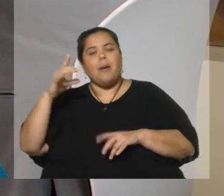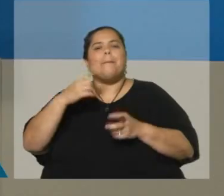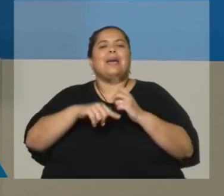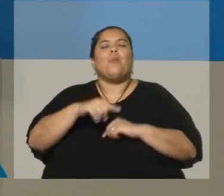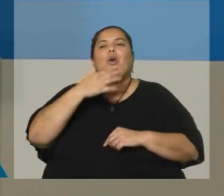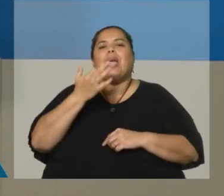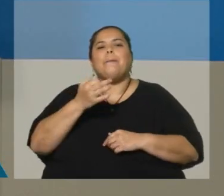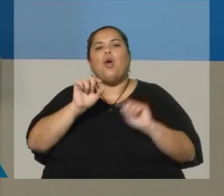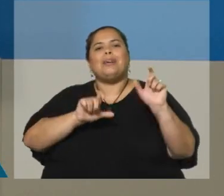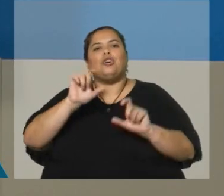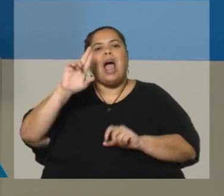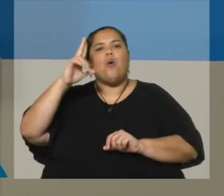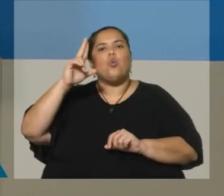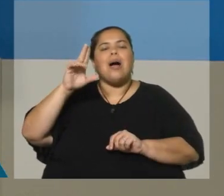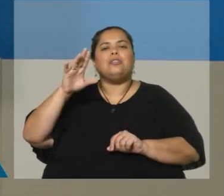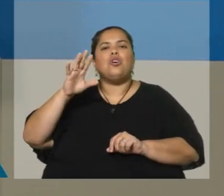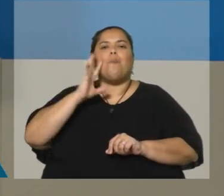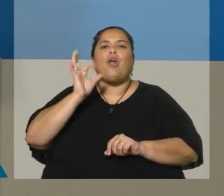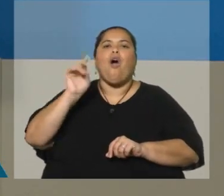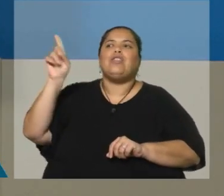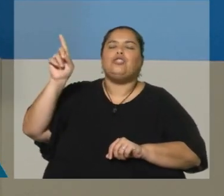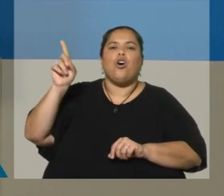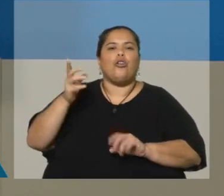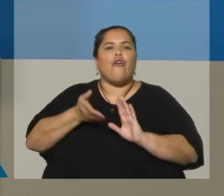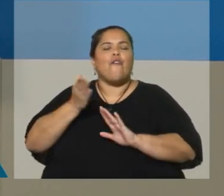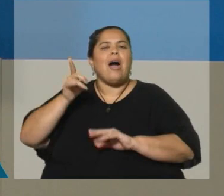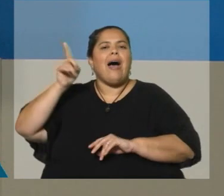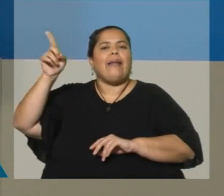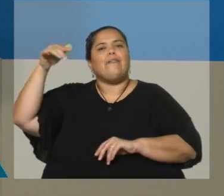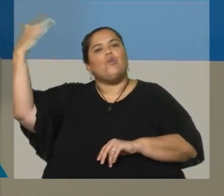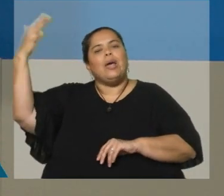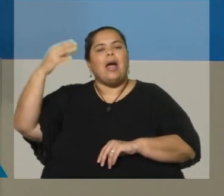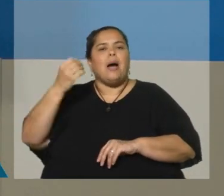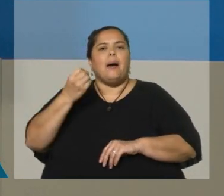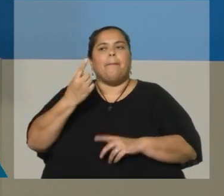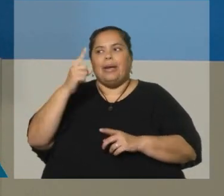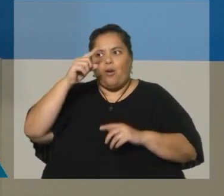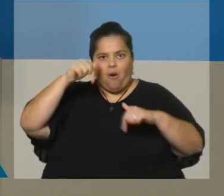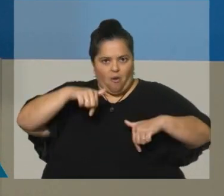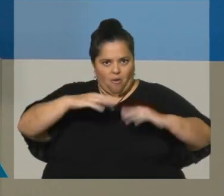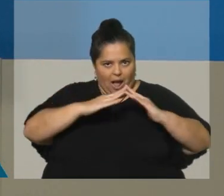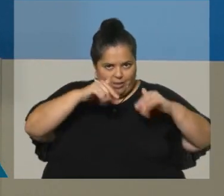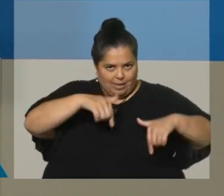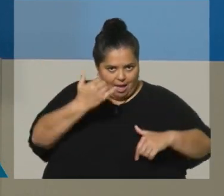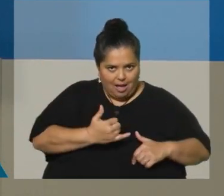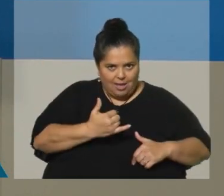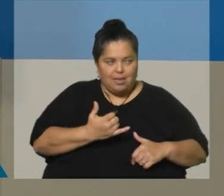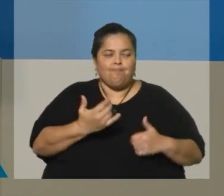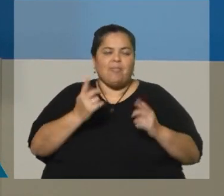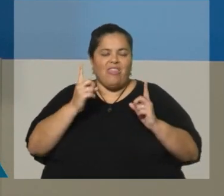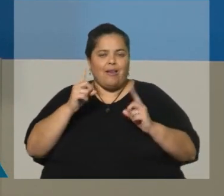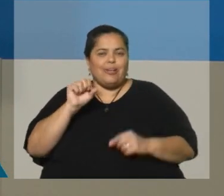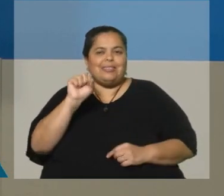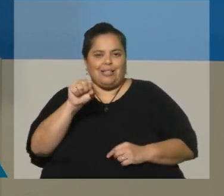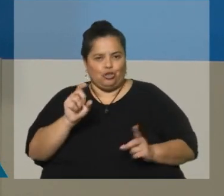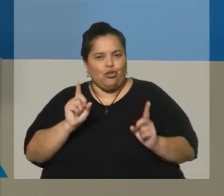temporalmente están en el exterior y que van a estar menos de 12 meses en el exterior, deben de censarse. Y al revés, los